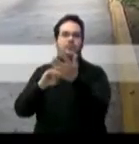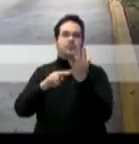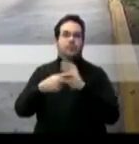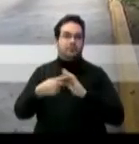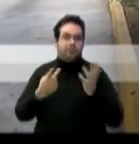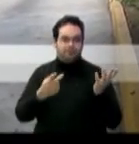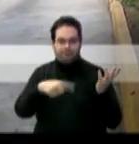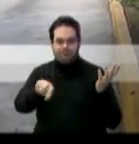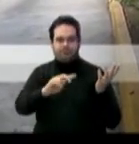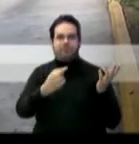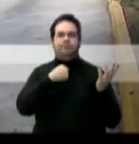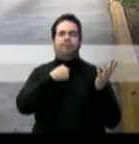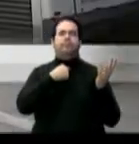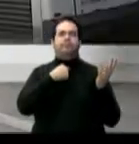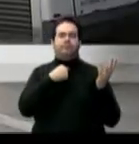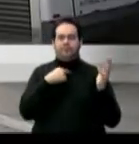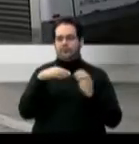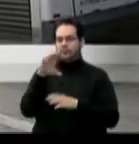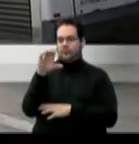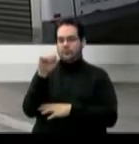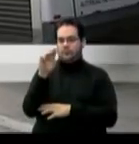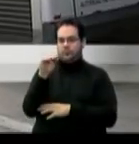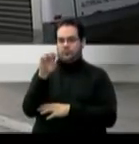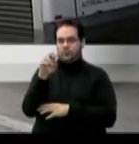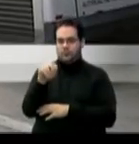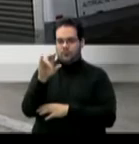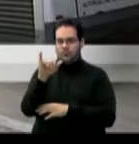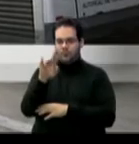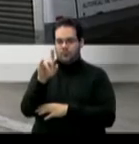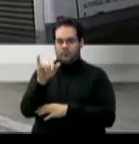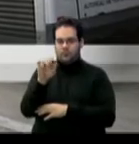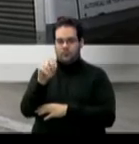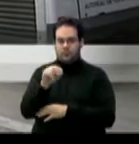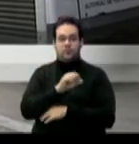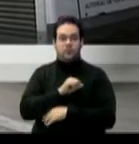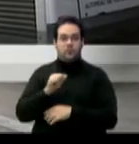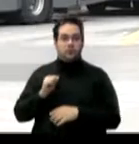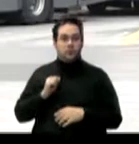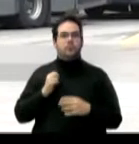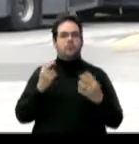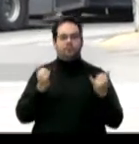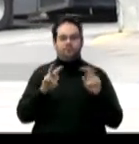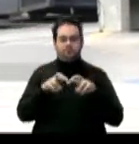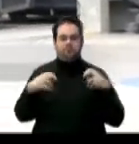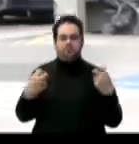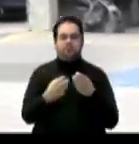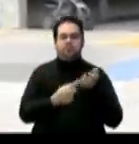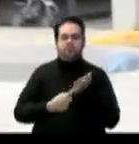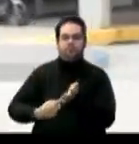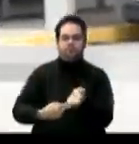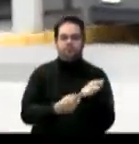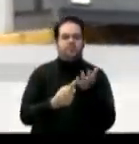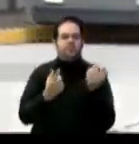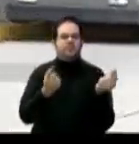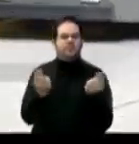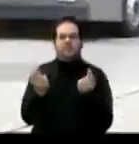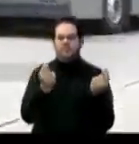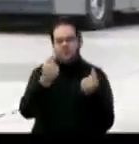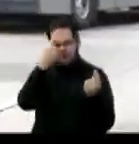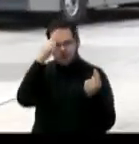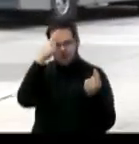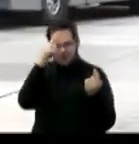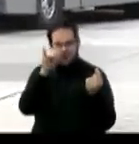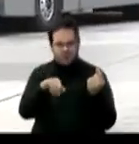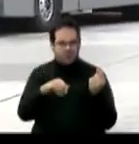San Juan, Carmen Yulín Cruz, se reunió con su equipo de trabajo para evaluar cómo podrán dar servicio de transporte colectivo en las rutas